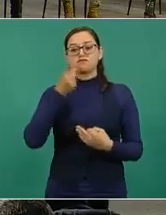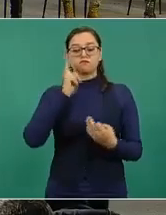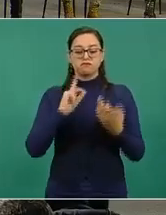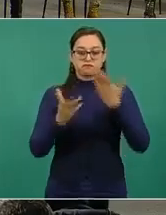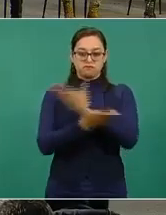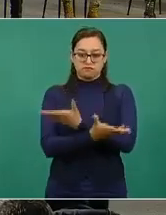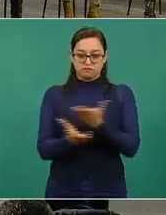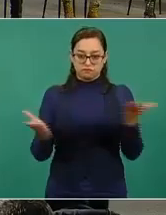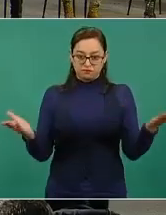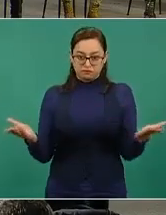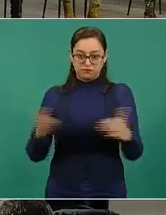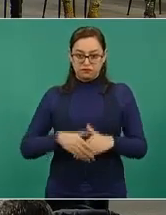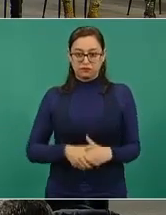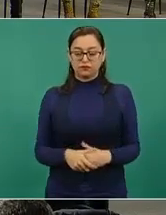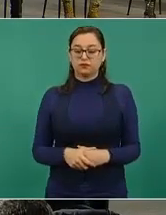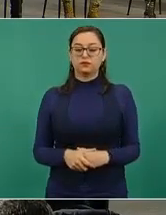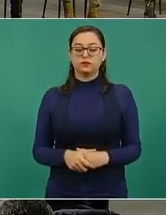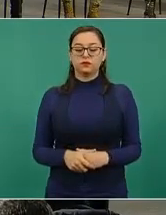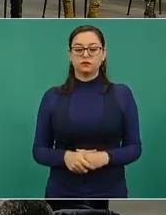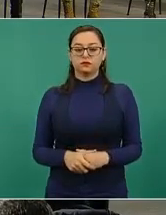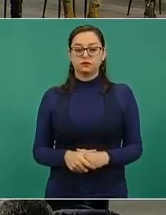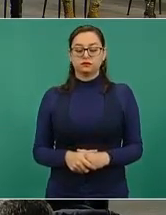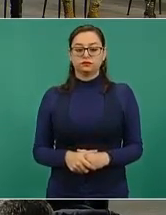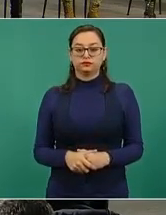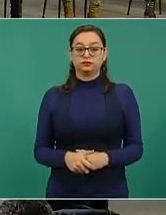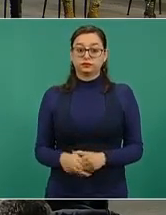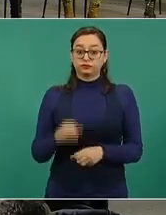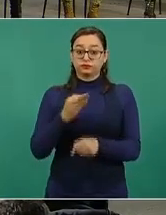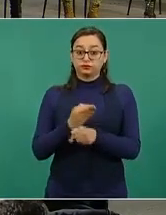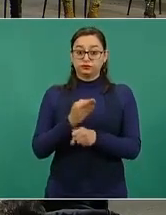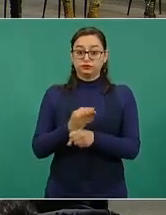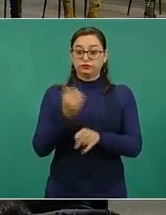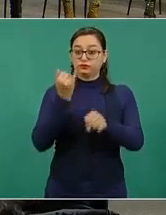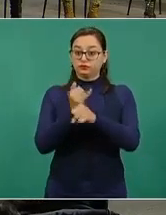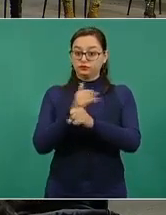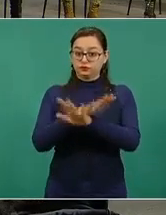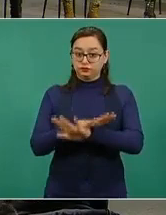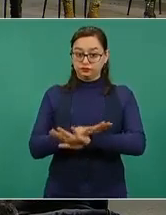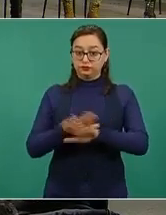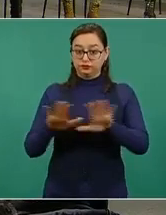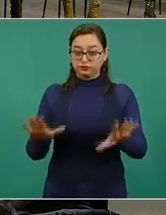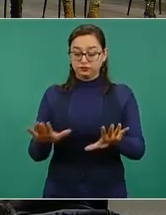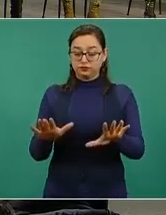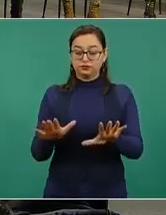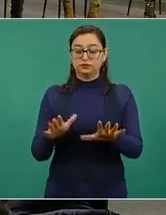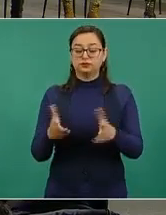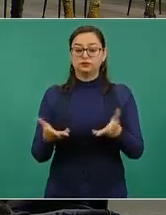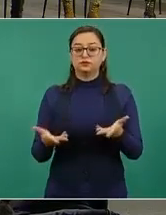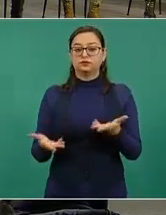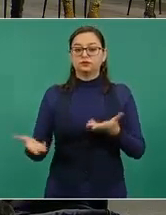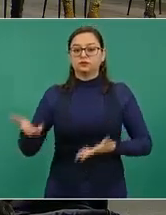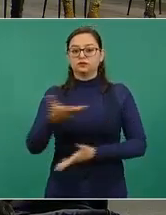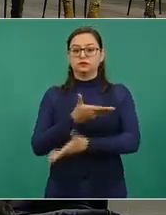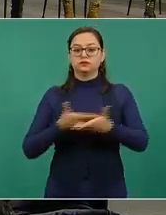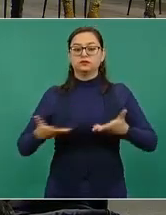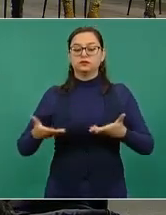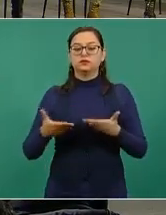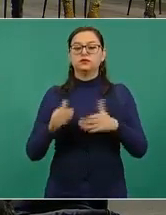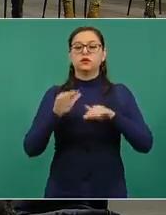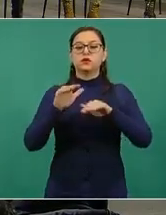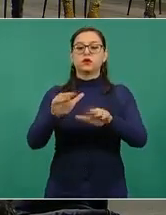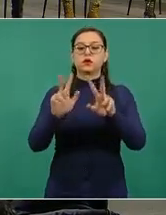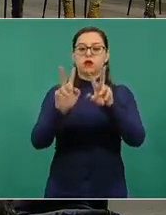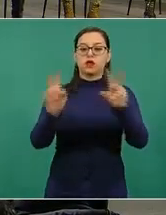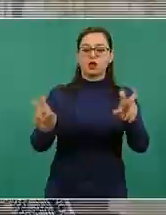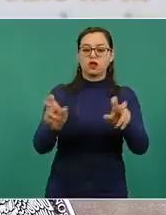Vamos a compartir la información de actualización del curso de la pandemia de COVID